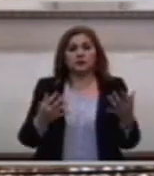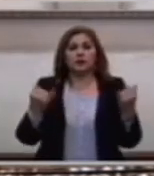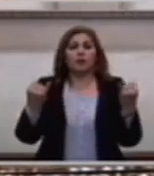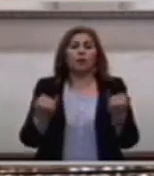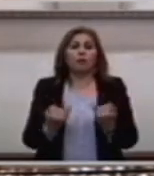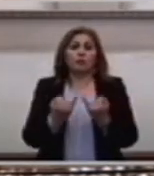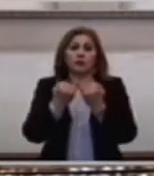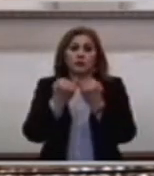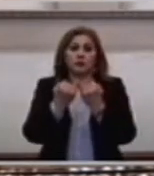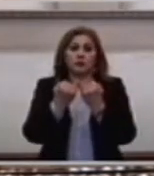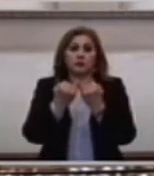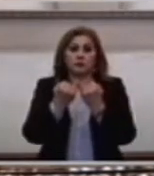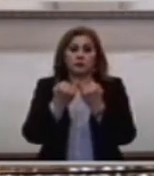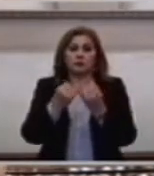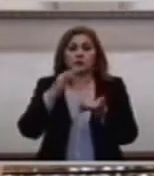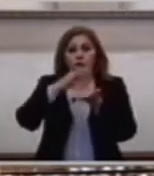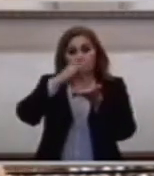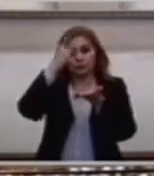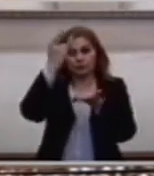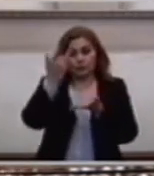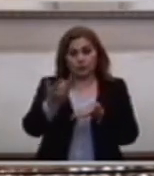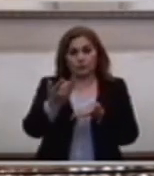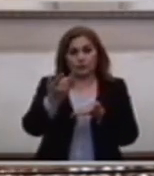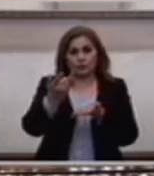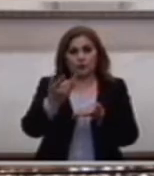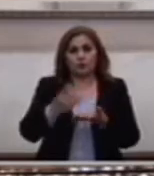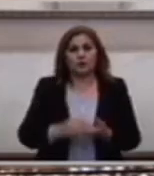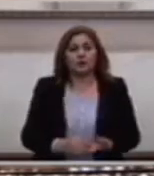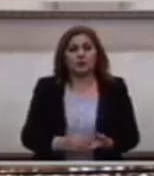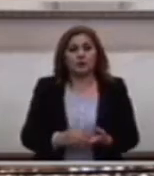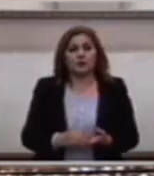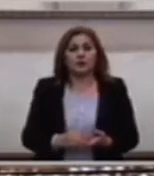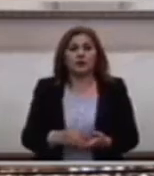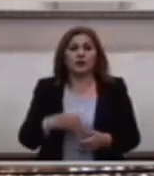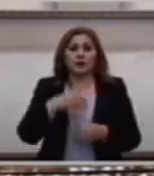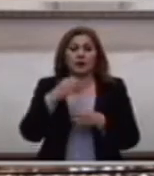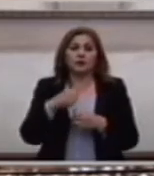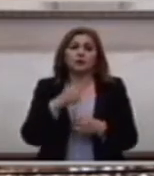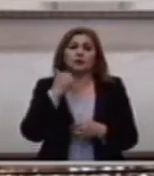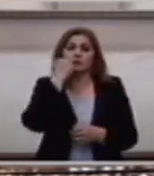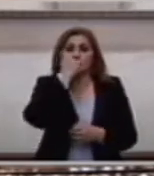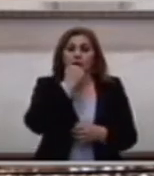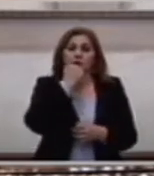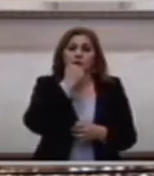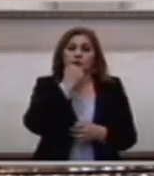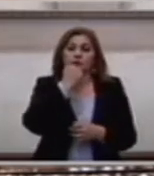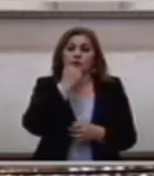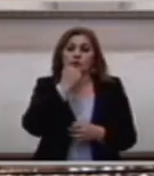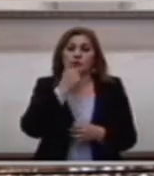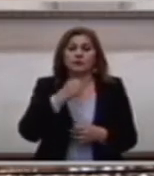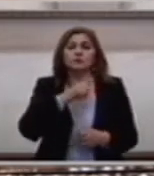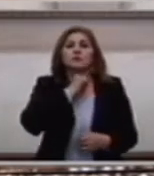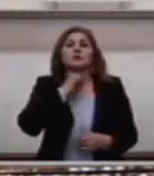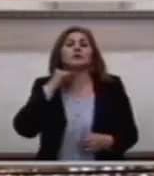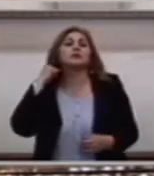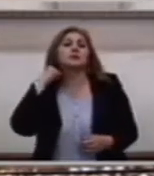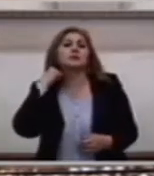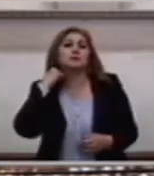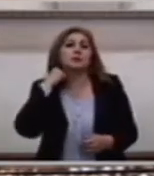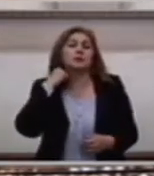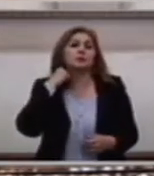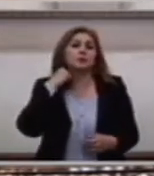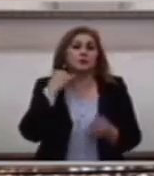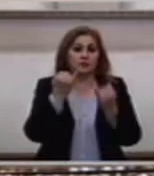agradezco A los alumnos del Seminario Menor Que también junto con sus